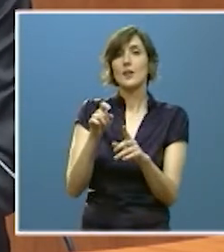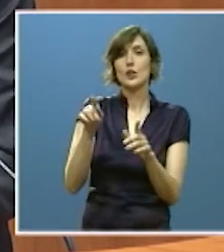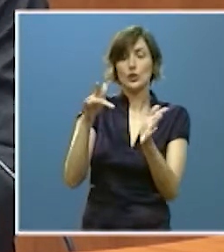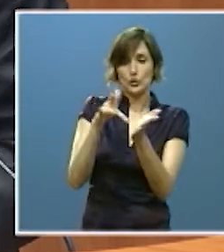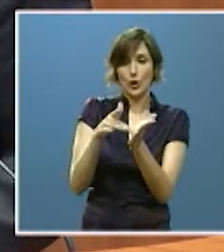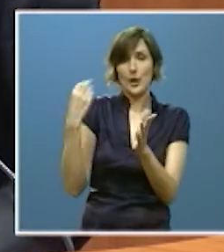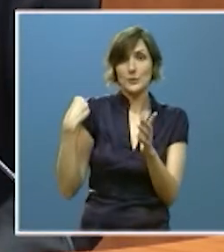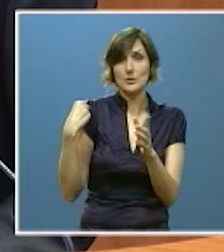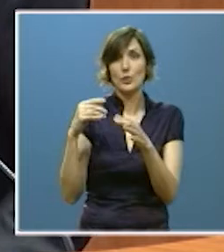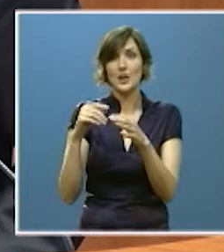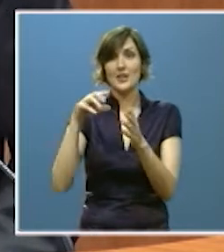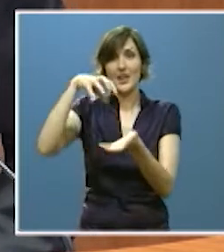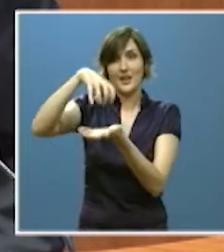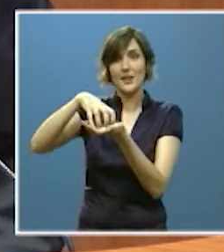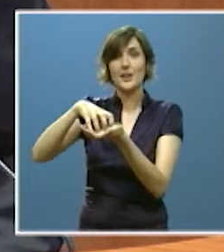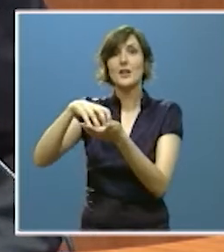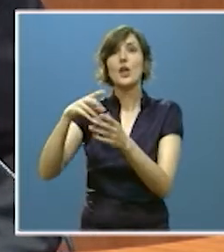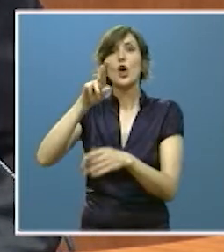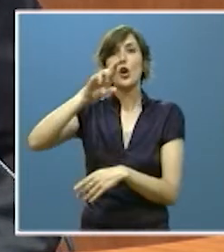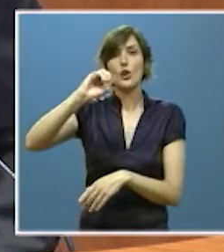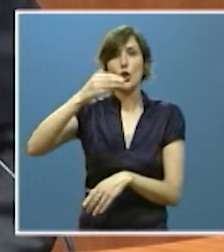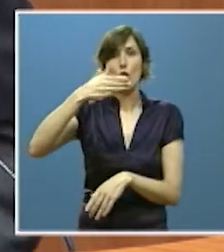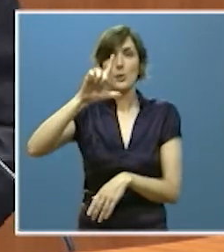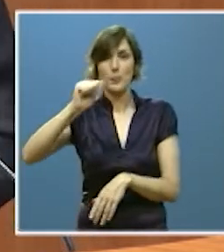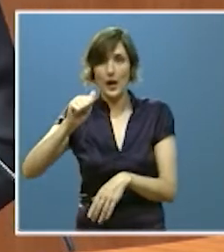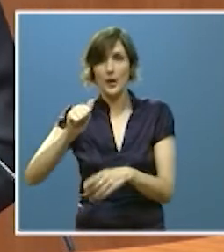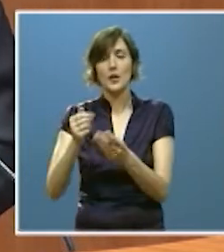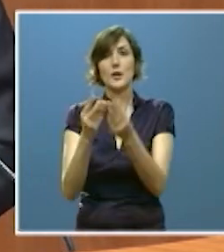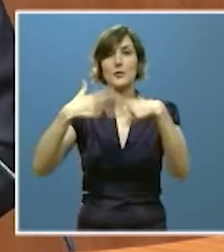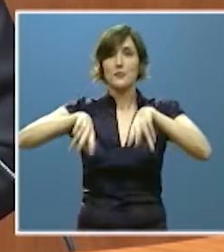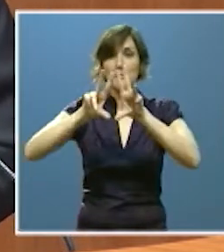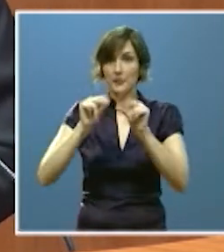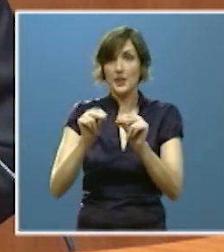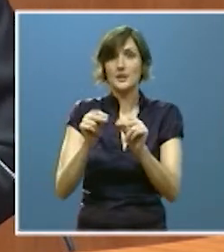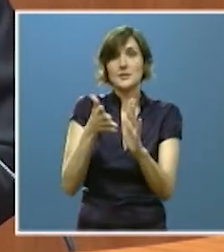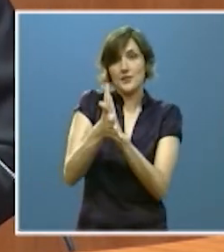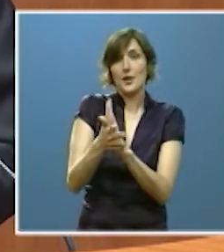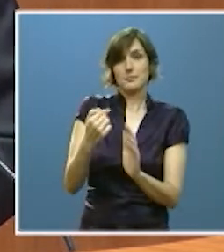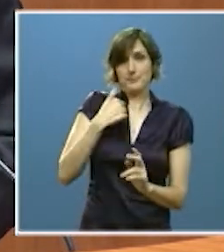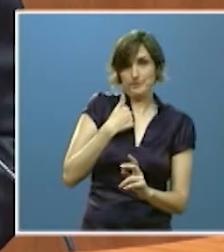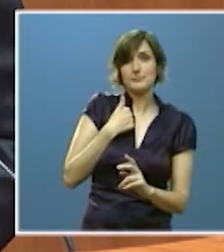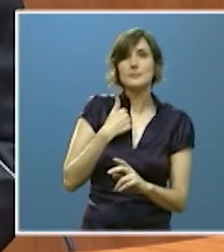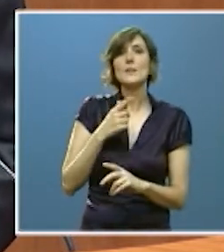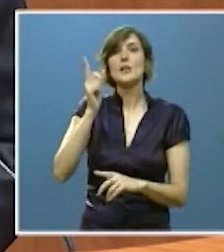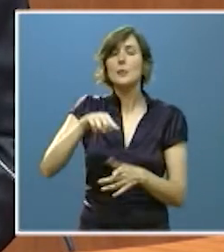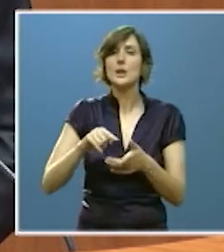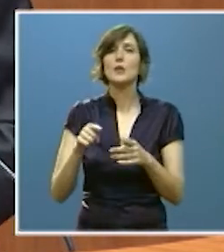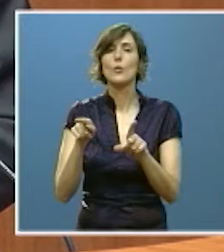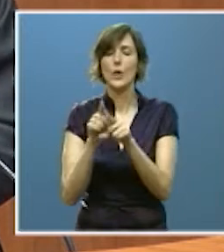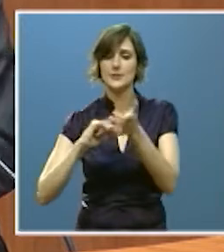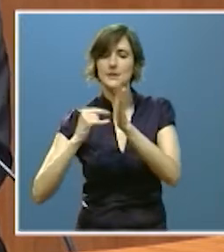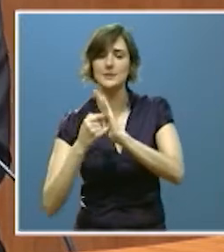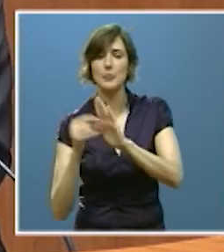desidentificación de la central de la robla. Le reiteramos, en segundo lugar, la necesidad de medidas para minimizar